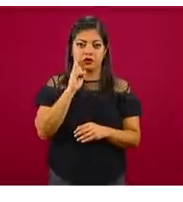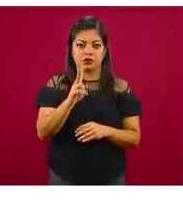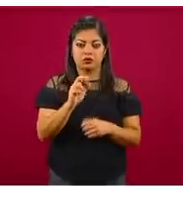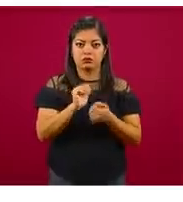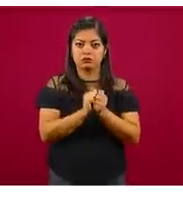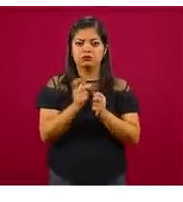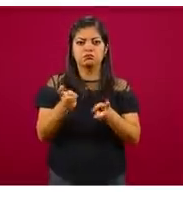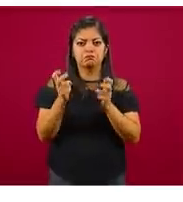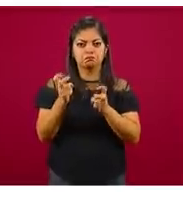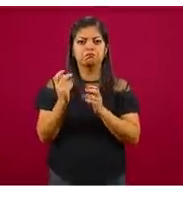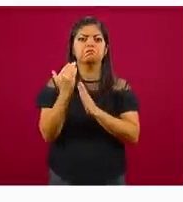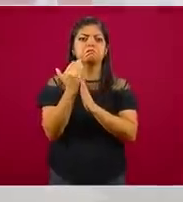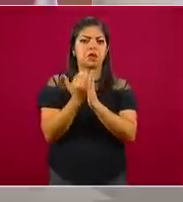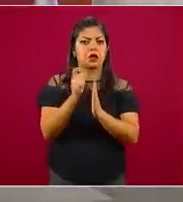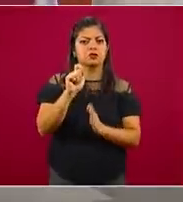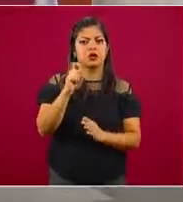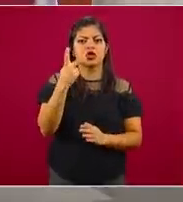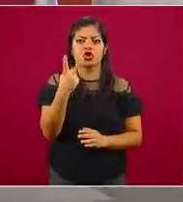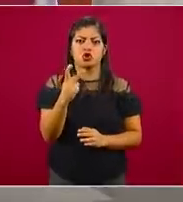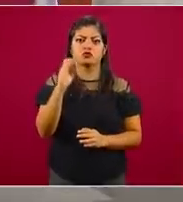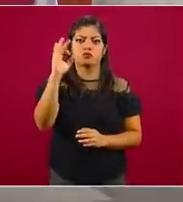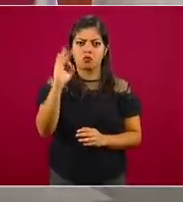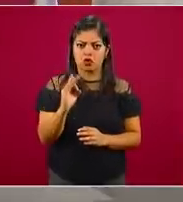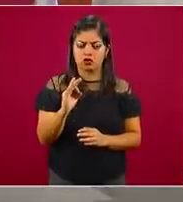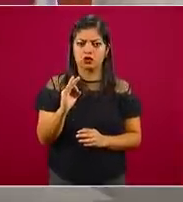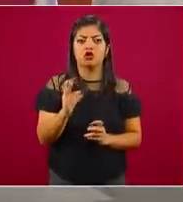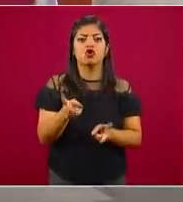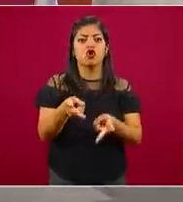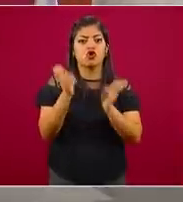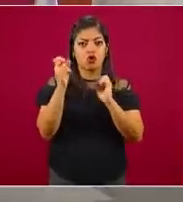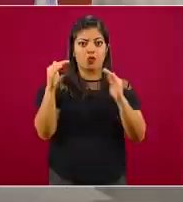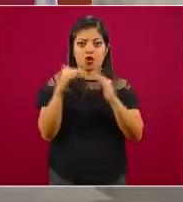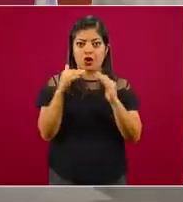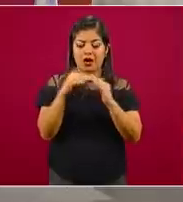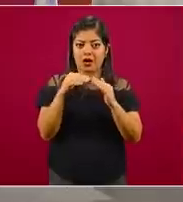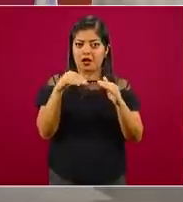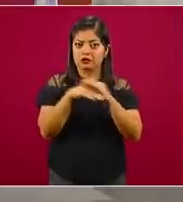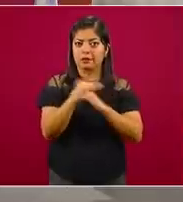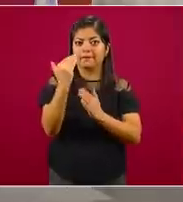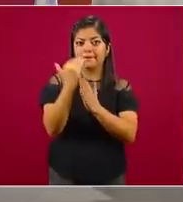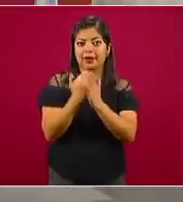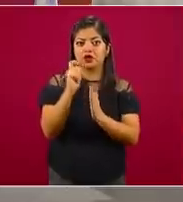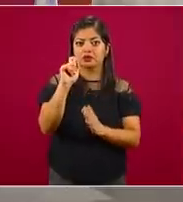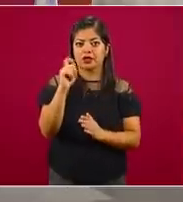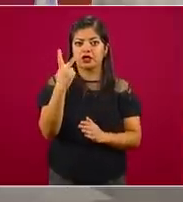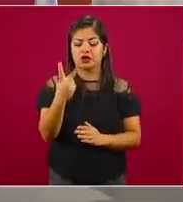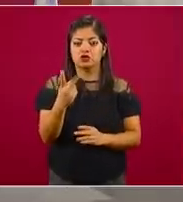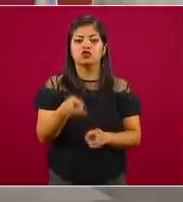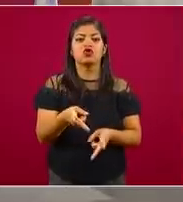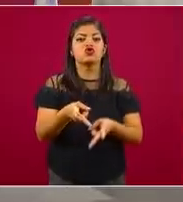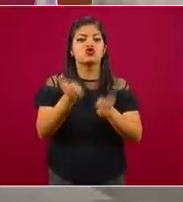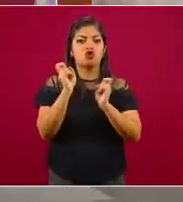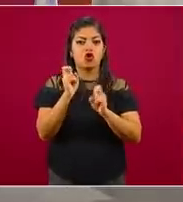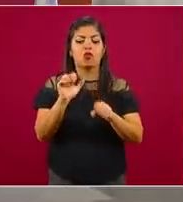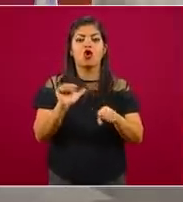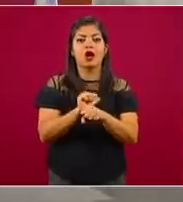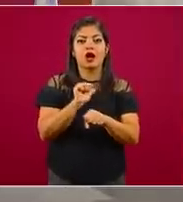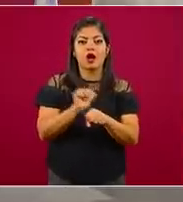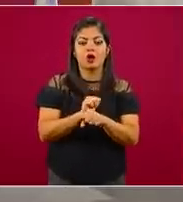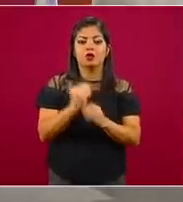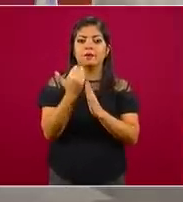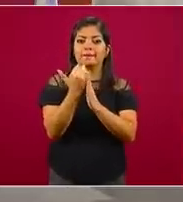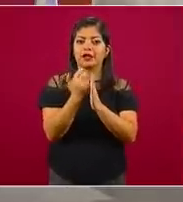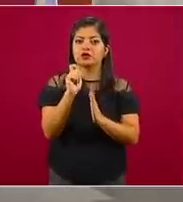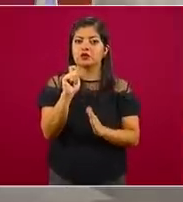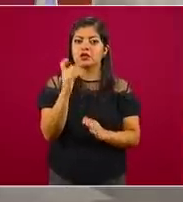robo total, un menos 22 por ciento. Robo a casas habitación, menos 22, robo de vehículos, menos